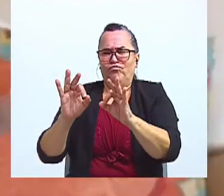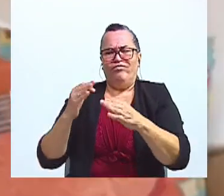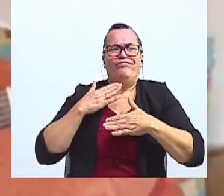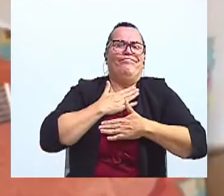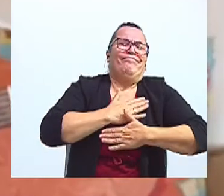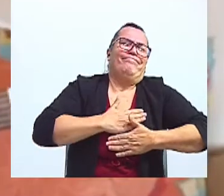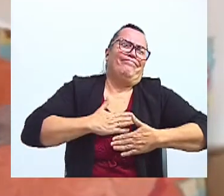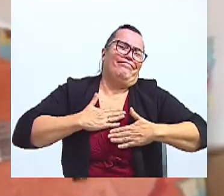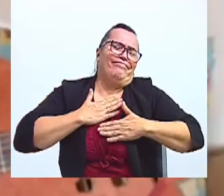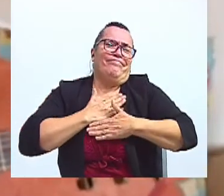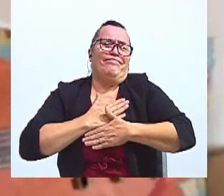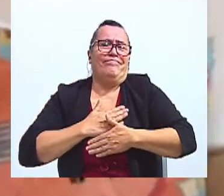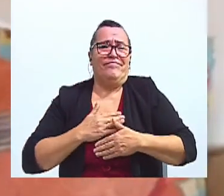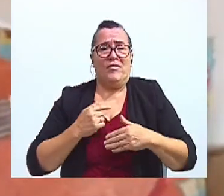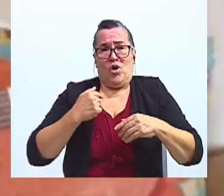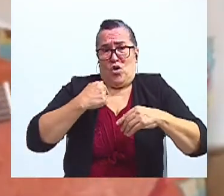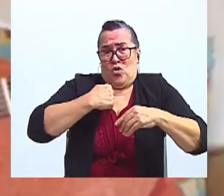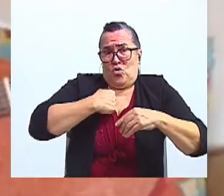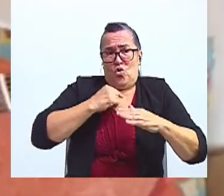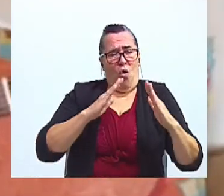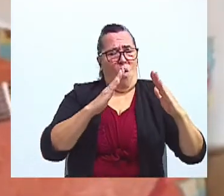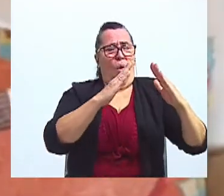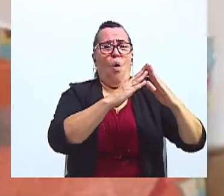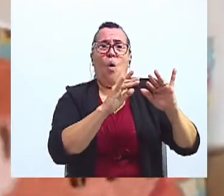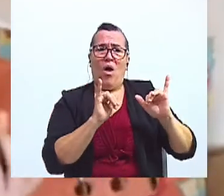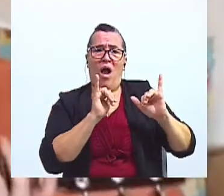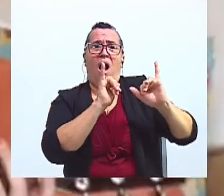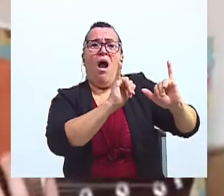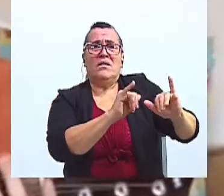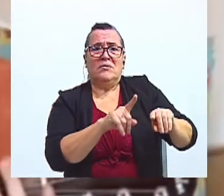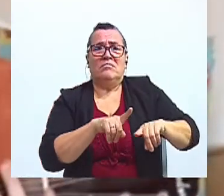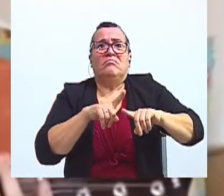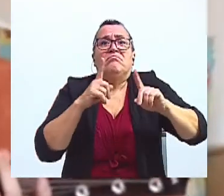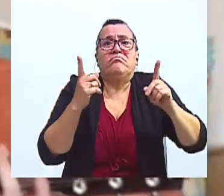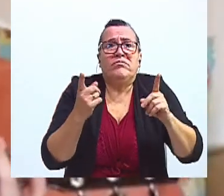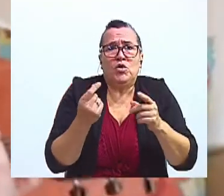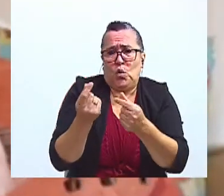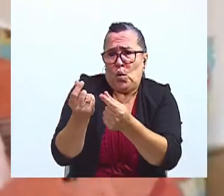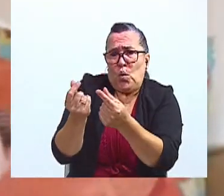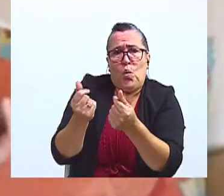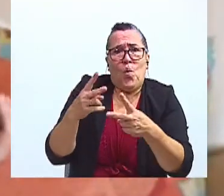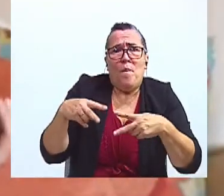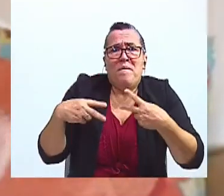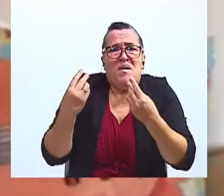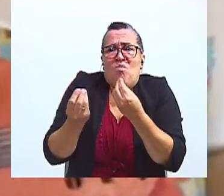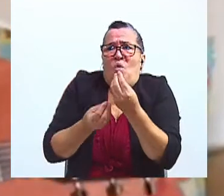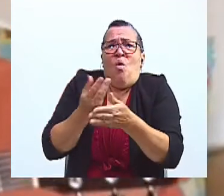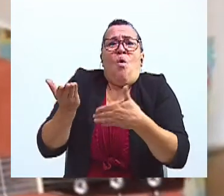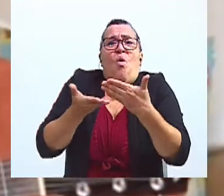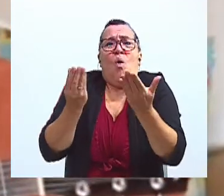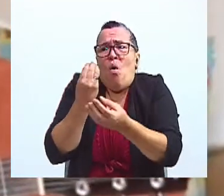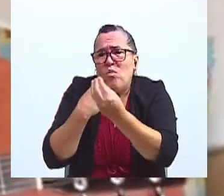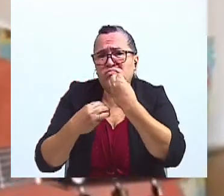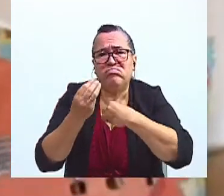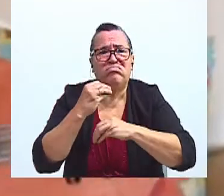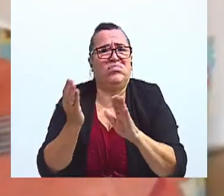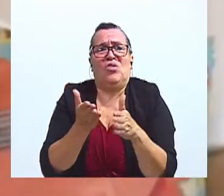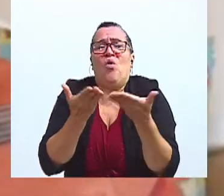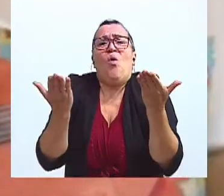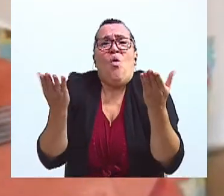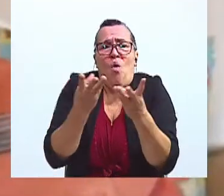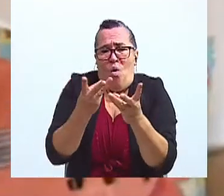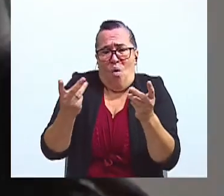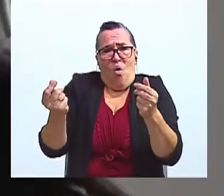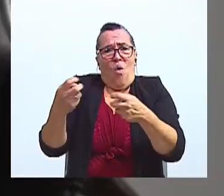Me quedo en casa, pero no vivo de nada Me quedo